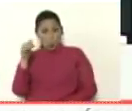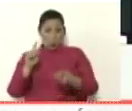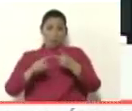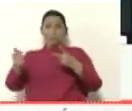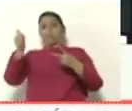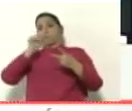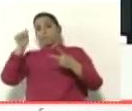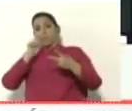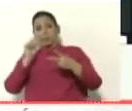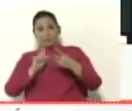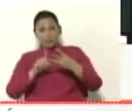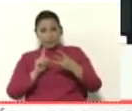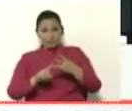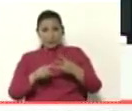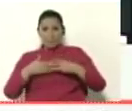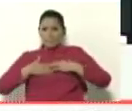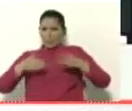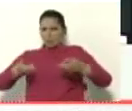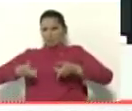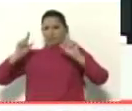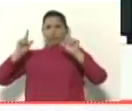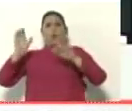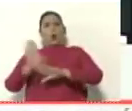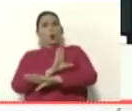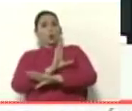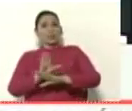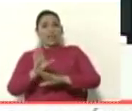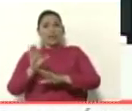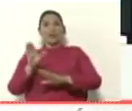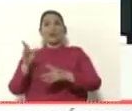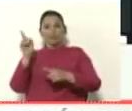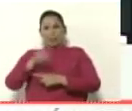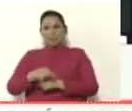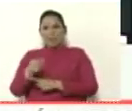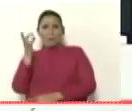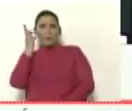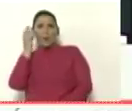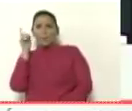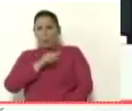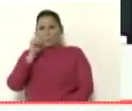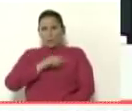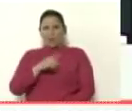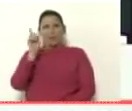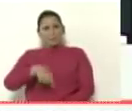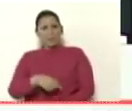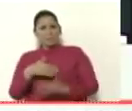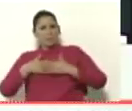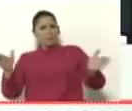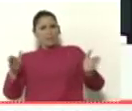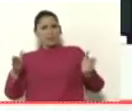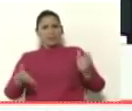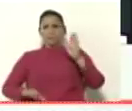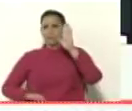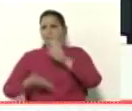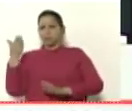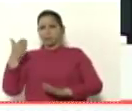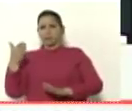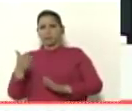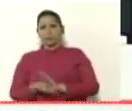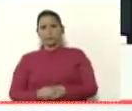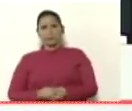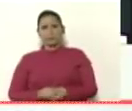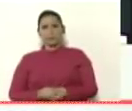alcohol se les permite el concierto con prostitutas y se les permite también que se vayan con la cabulla